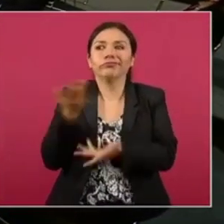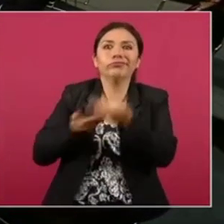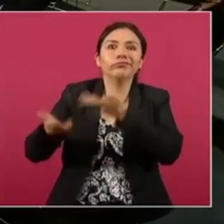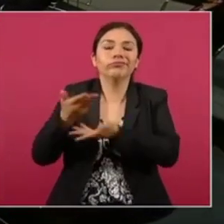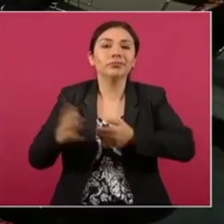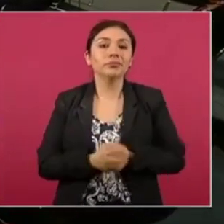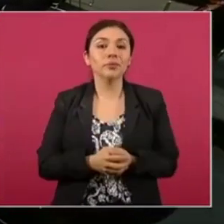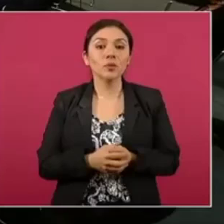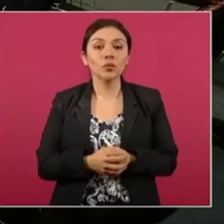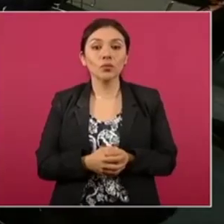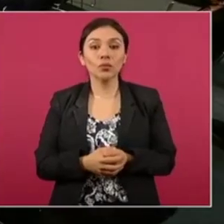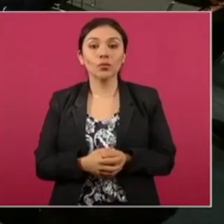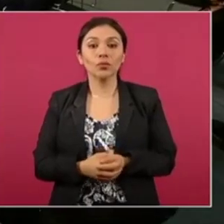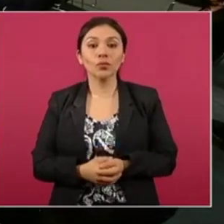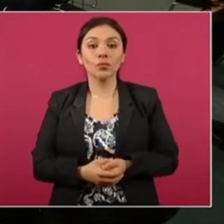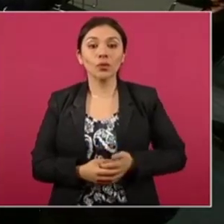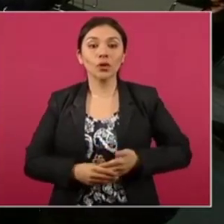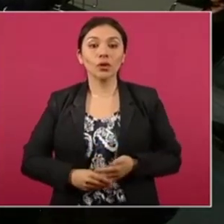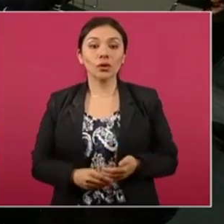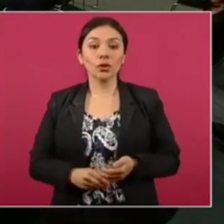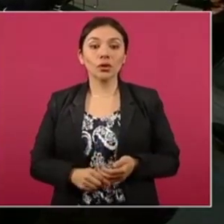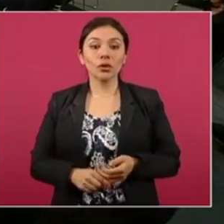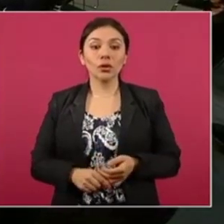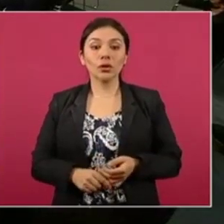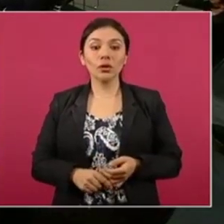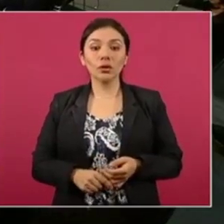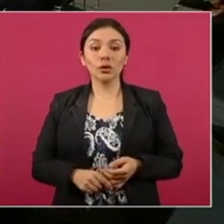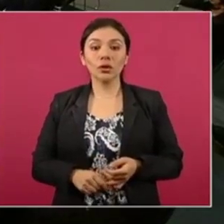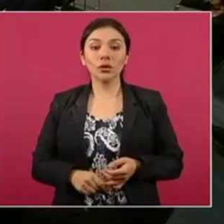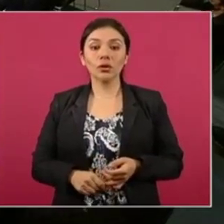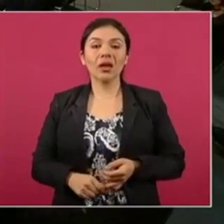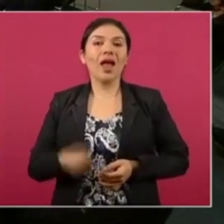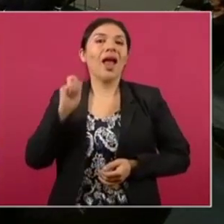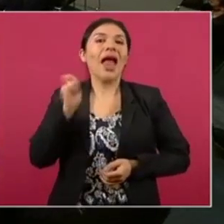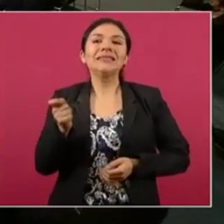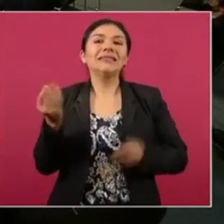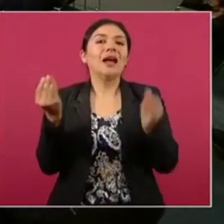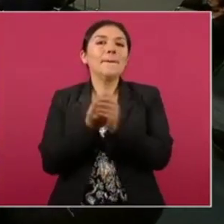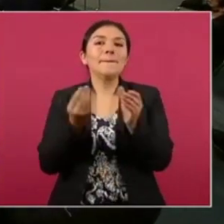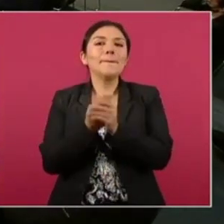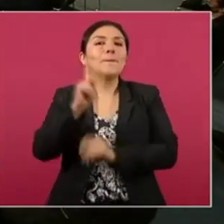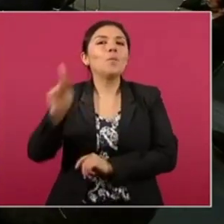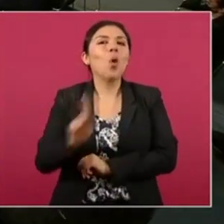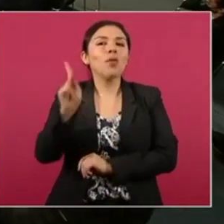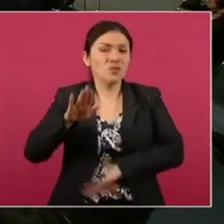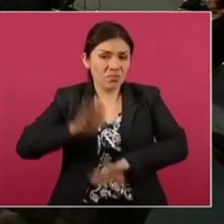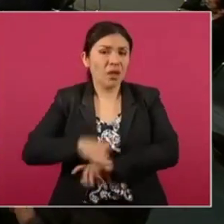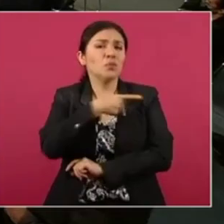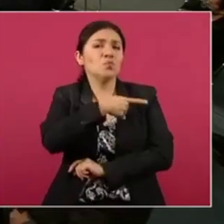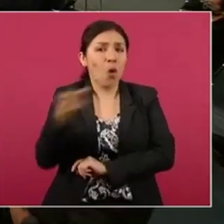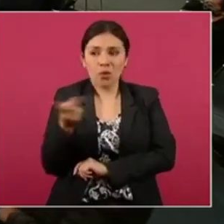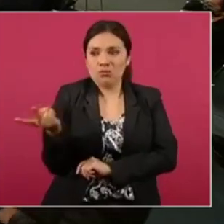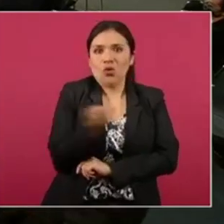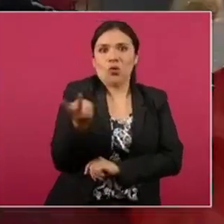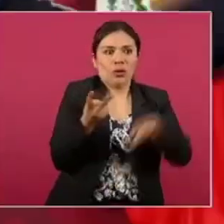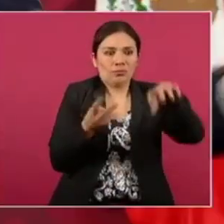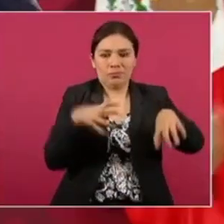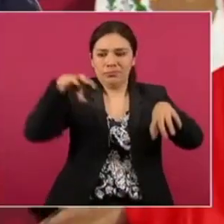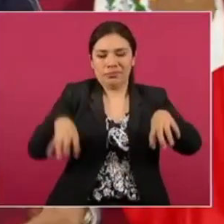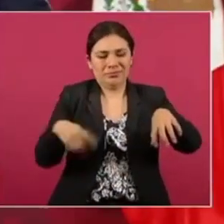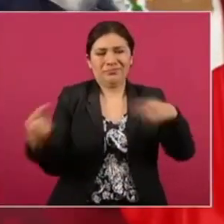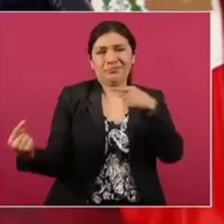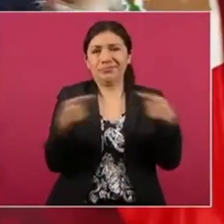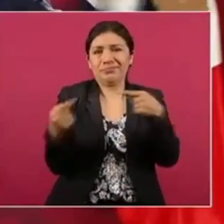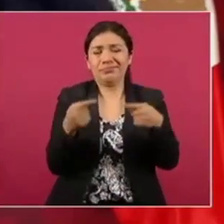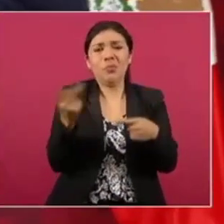Como se trata de pueblos pobres, tanto uno como otro,